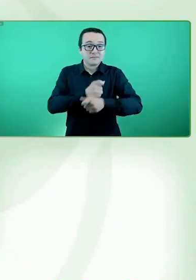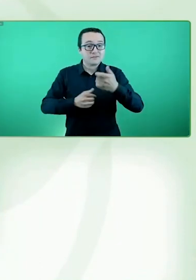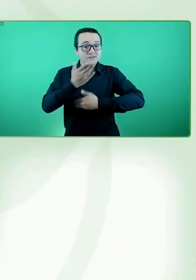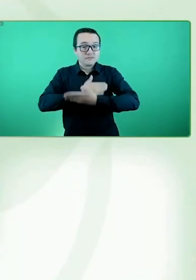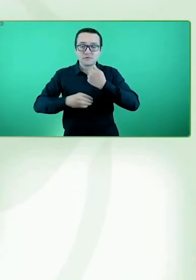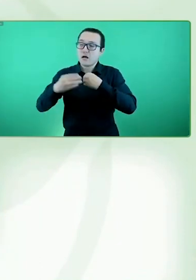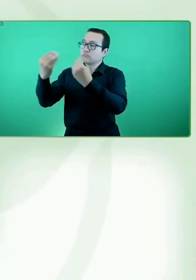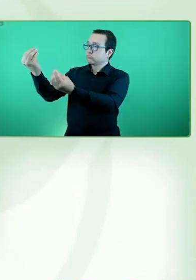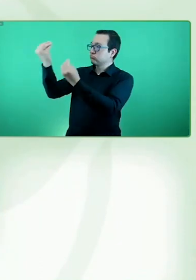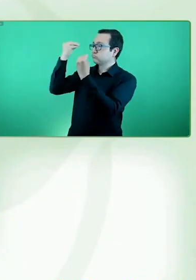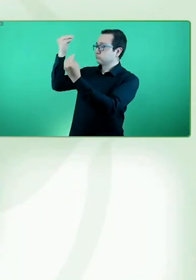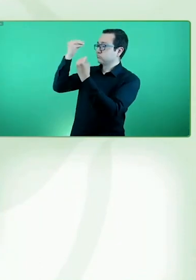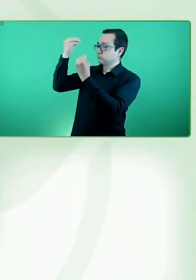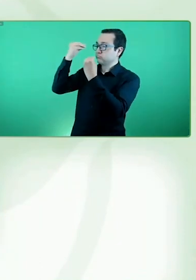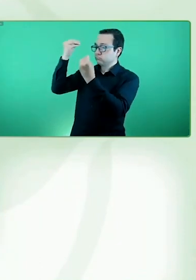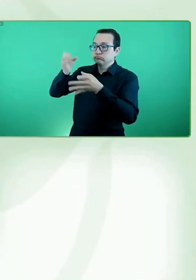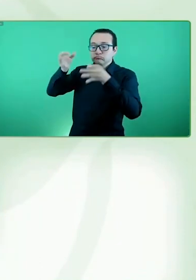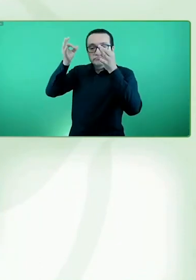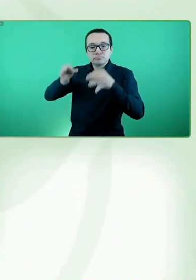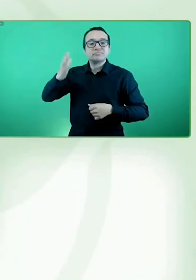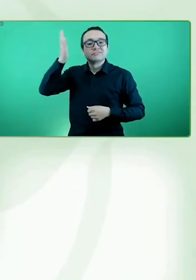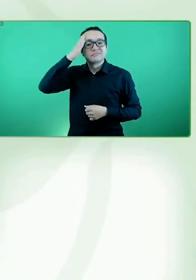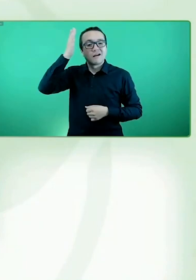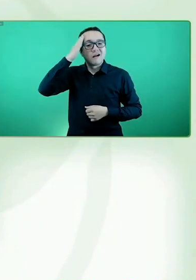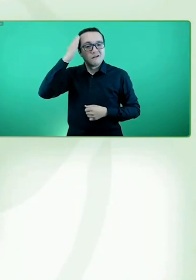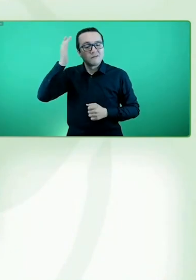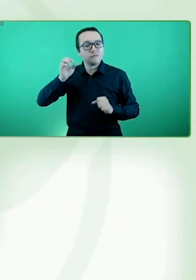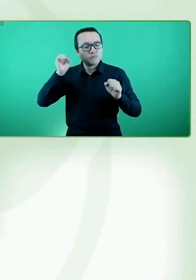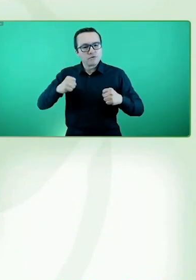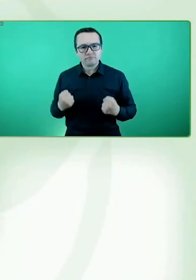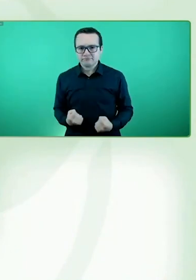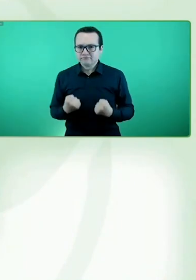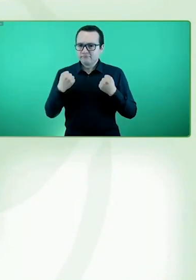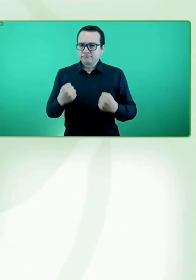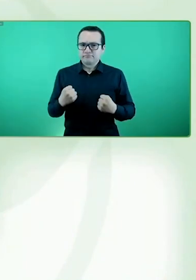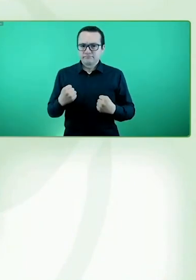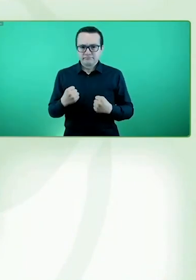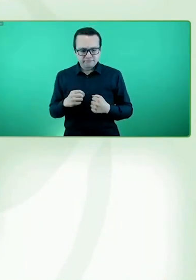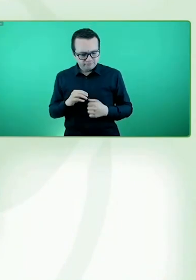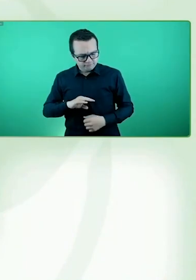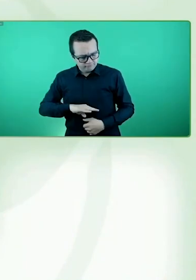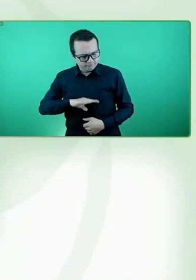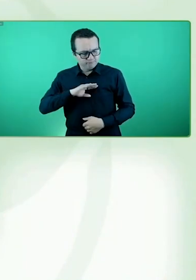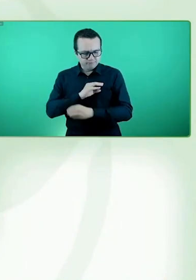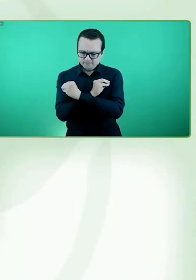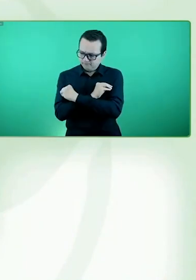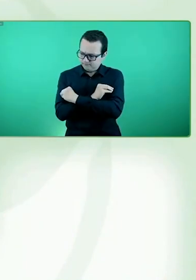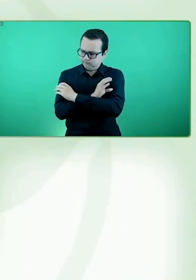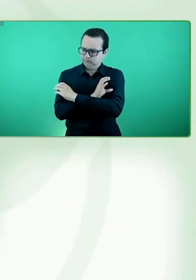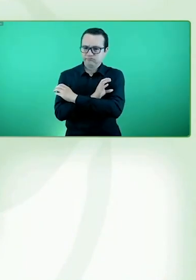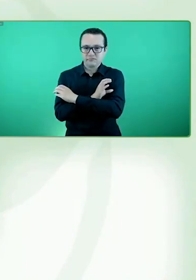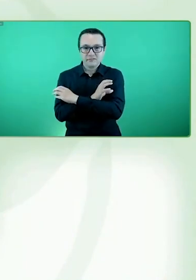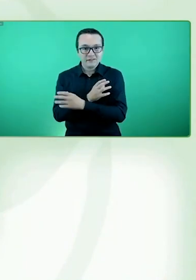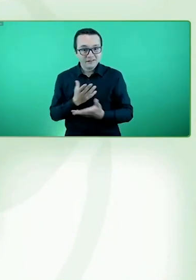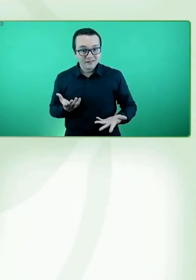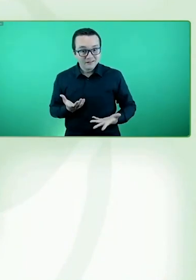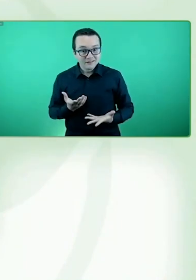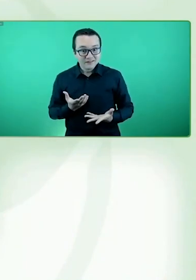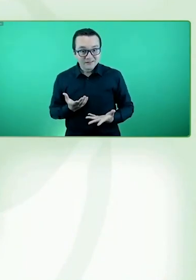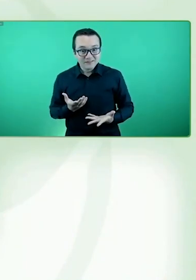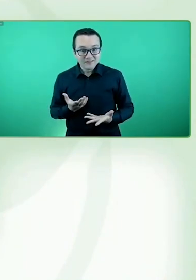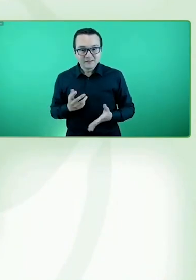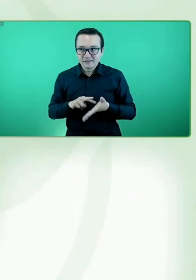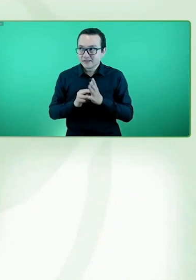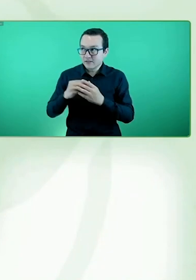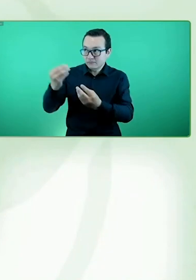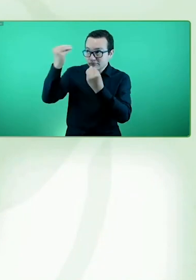alcanzar un nivel de empoderamiento suficiente como para poder reclamar, reivindicar